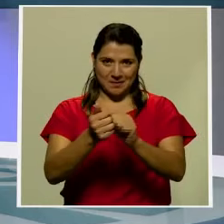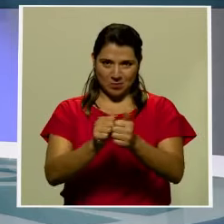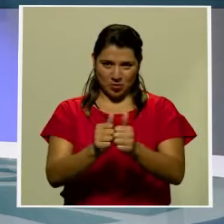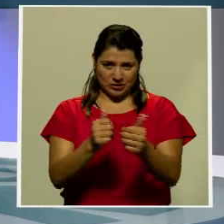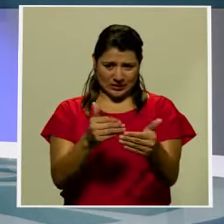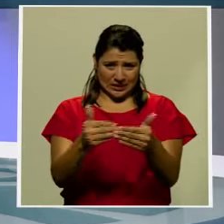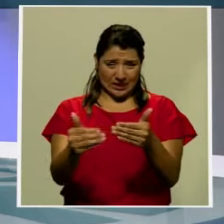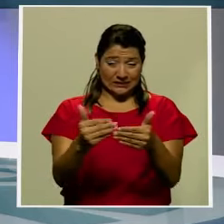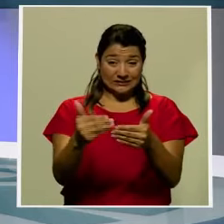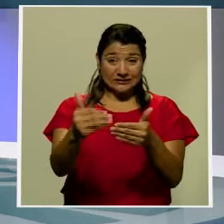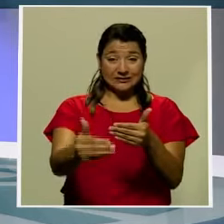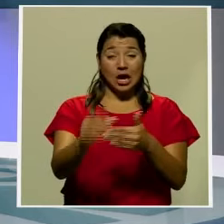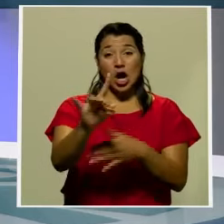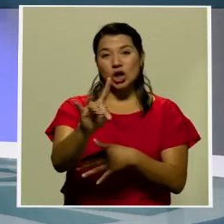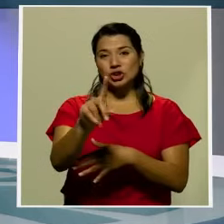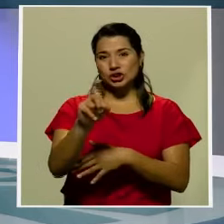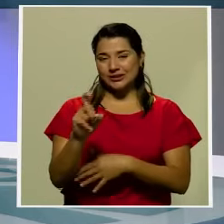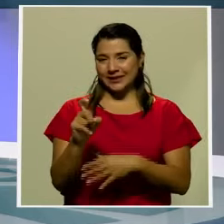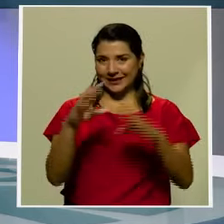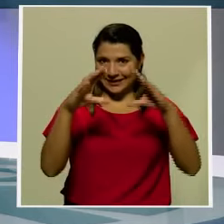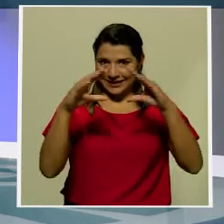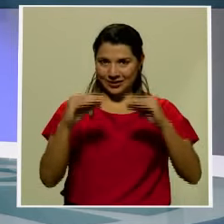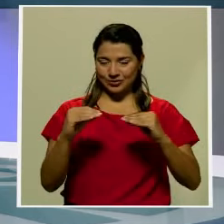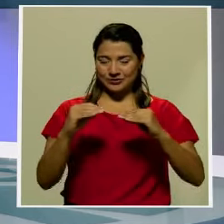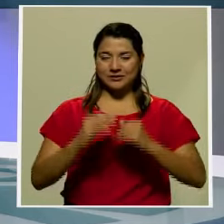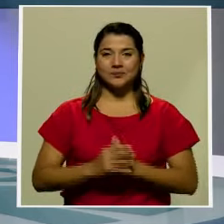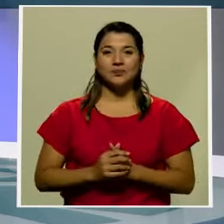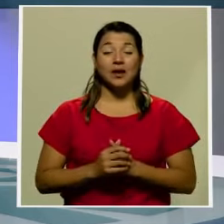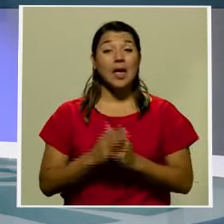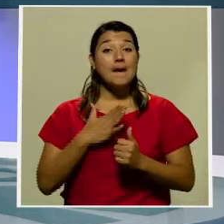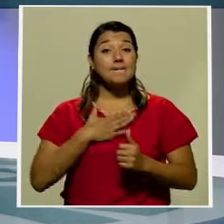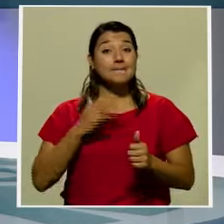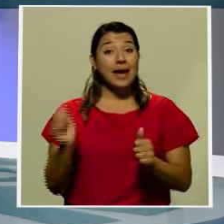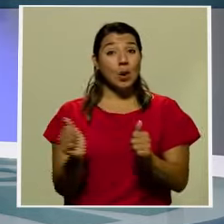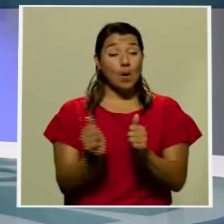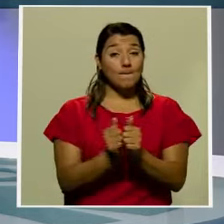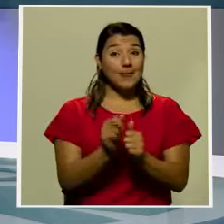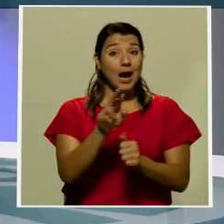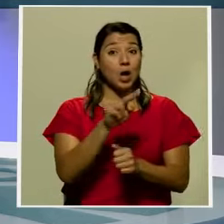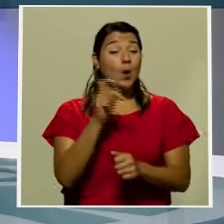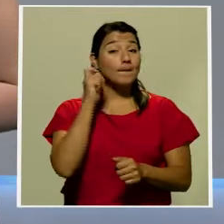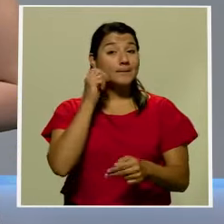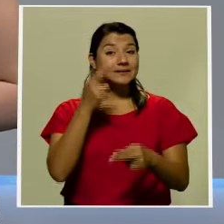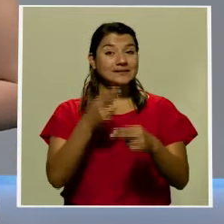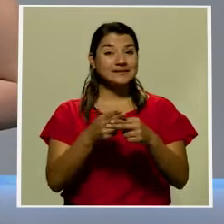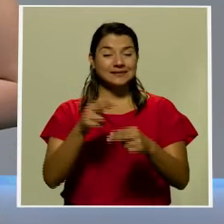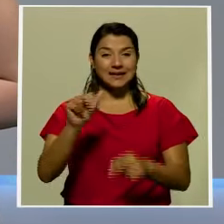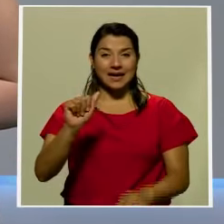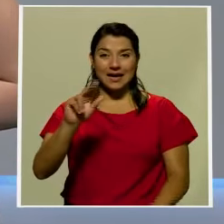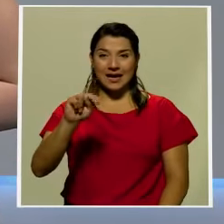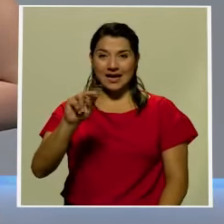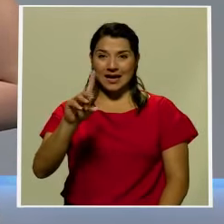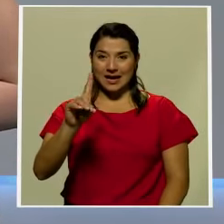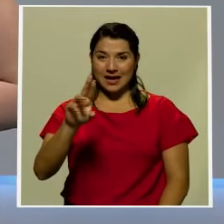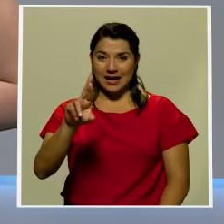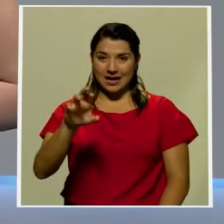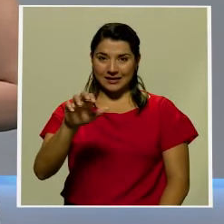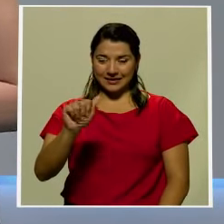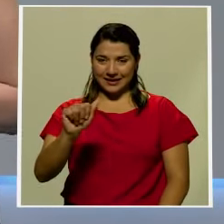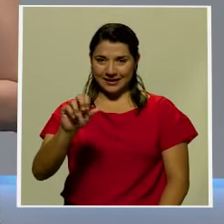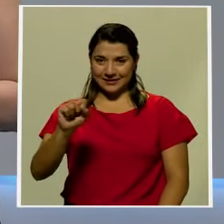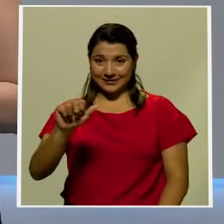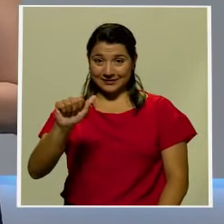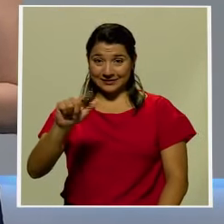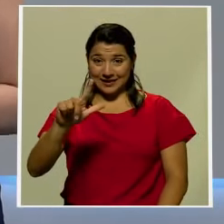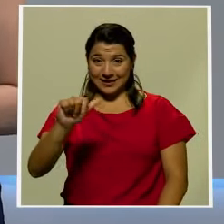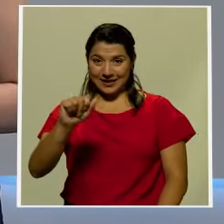pocos minutos a las 8 y 30 de la noche. acompaña Andrea Salazar. Buenas noches, Andrea. ¿Qué tal? Buenas noches, don